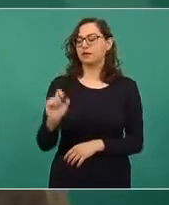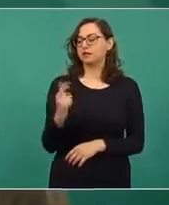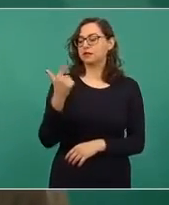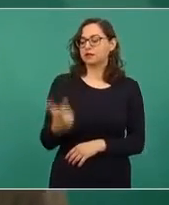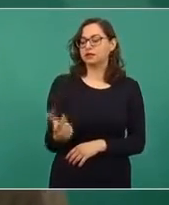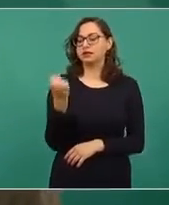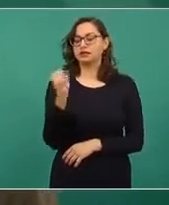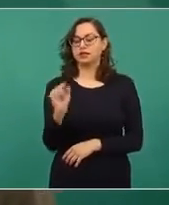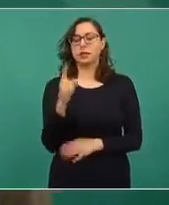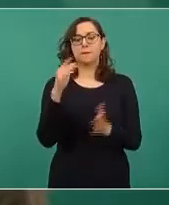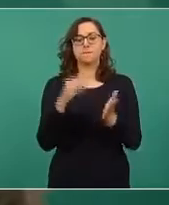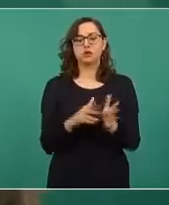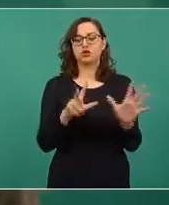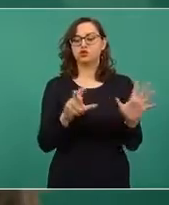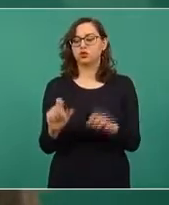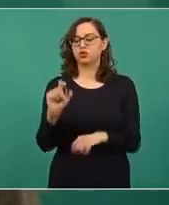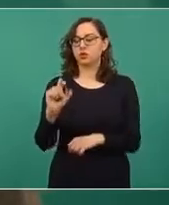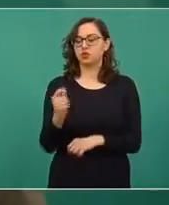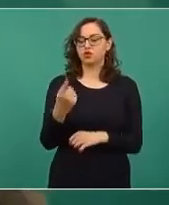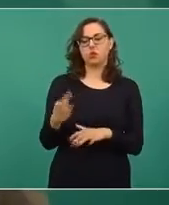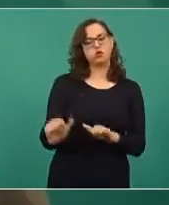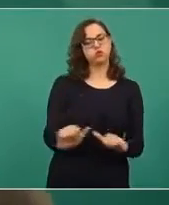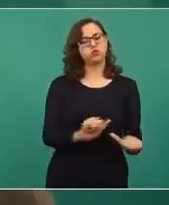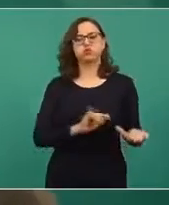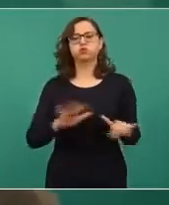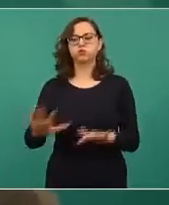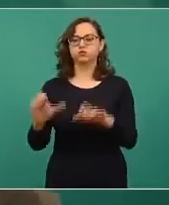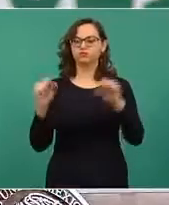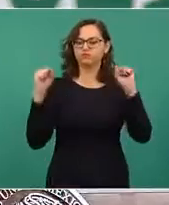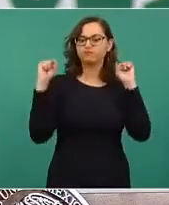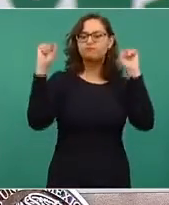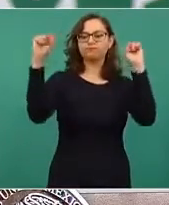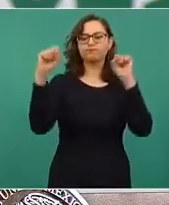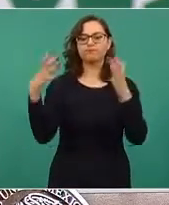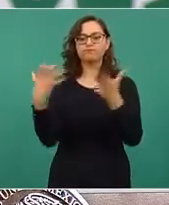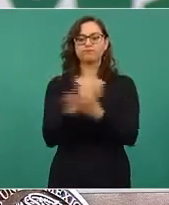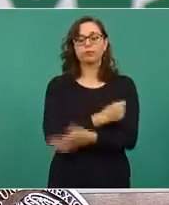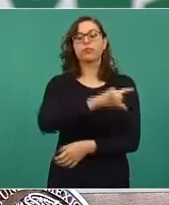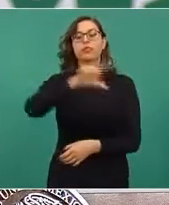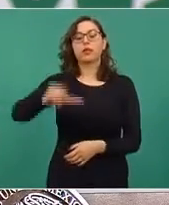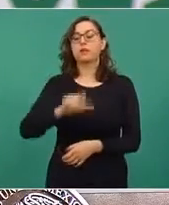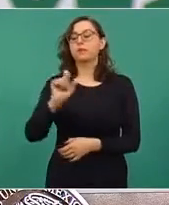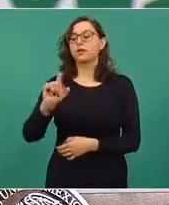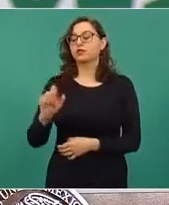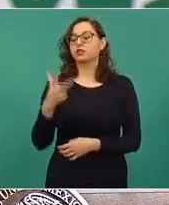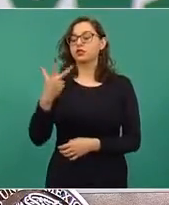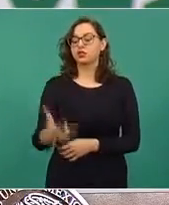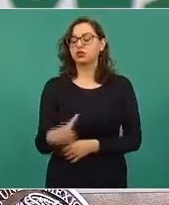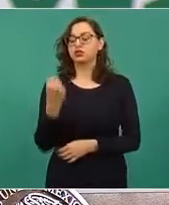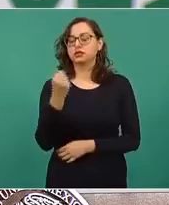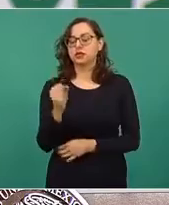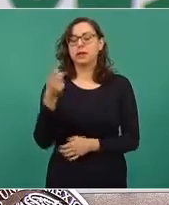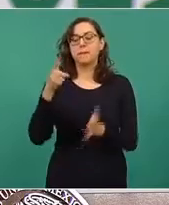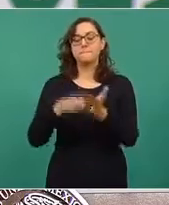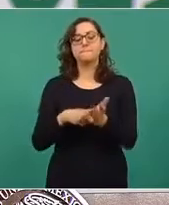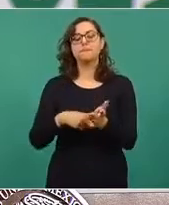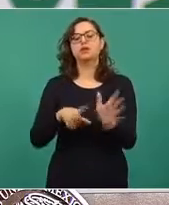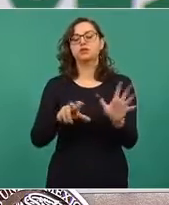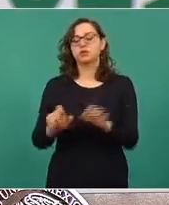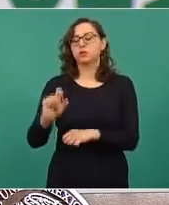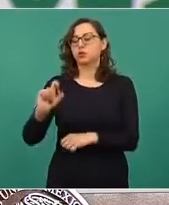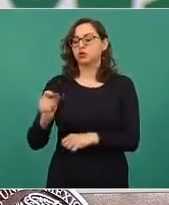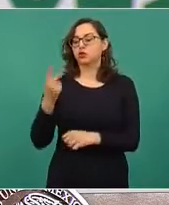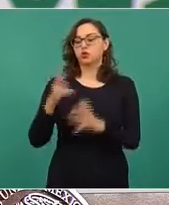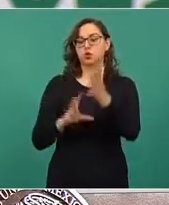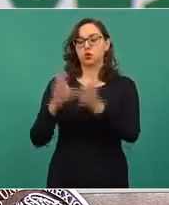1821, y la firma del acta de independencia, el 28 de septiembre de 1821. Se